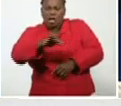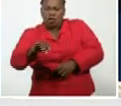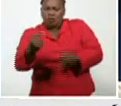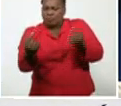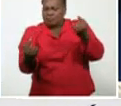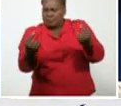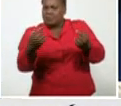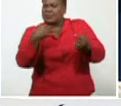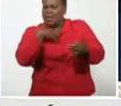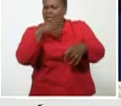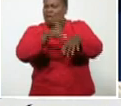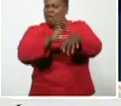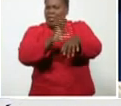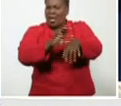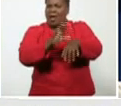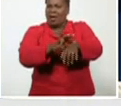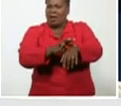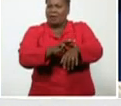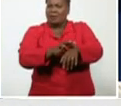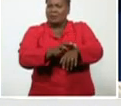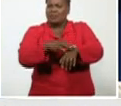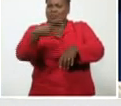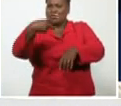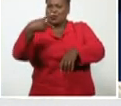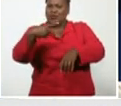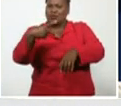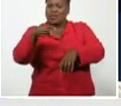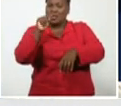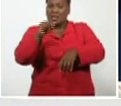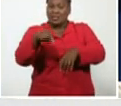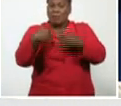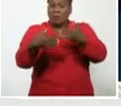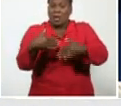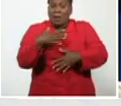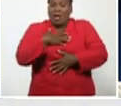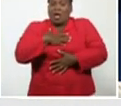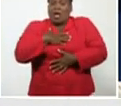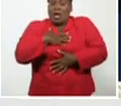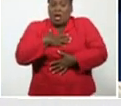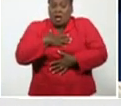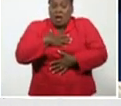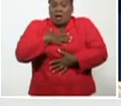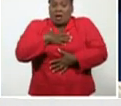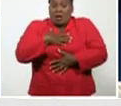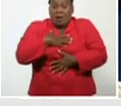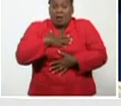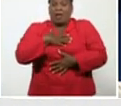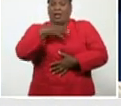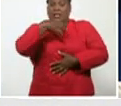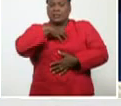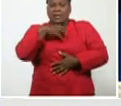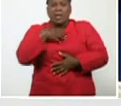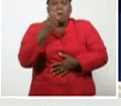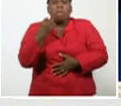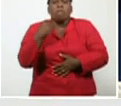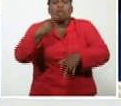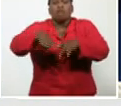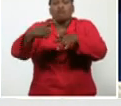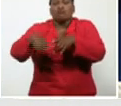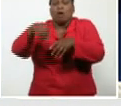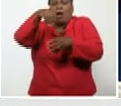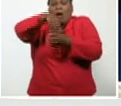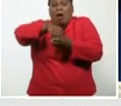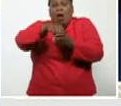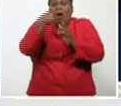y, esta, afección, inflamatoria, multisistémica, multisistémica, tendría, características,